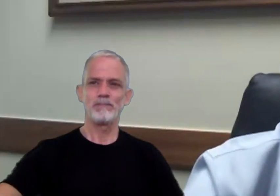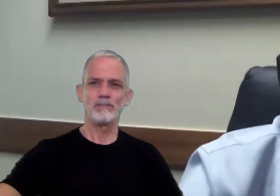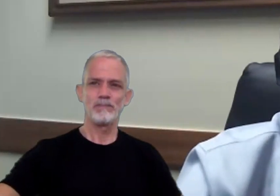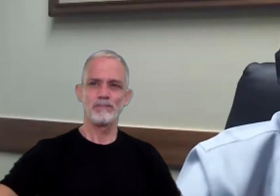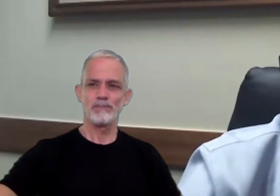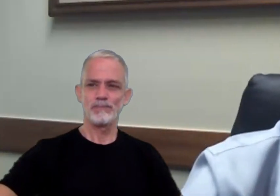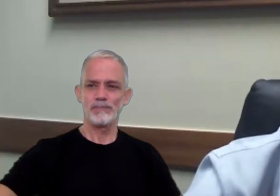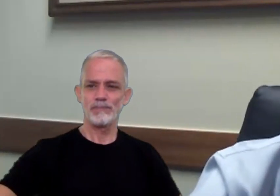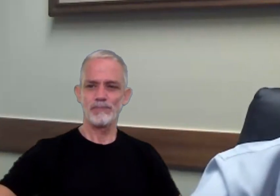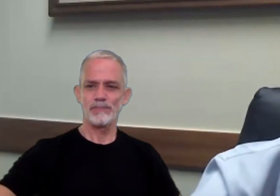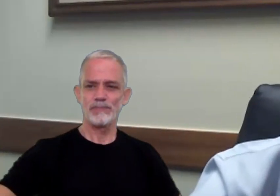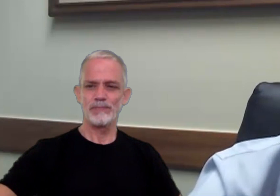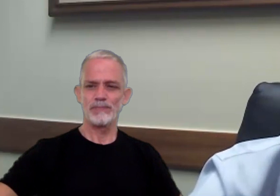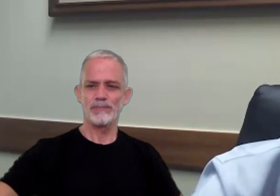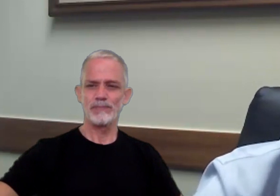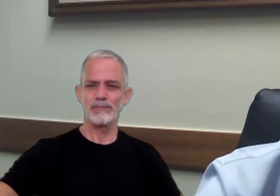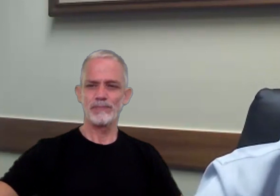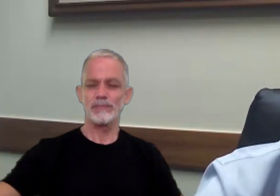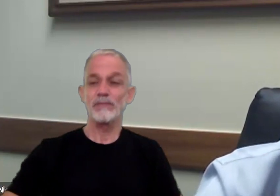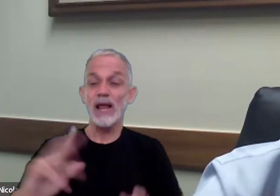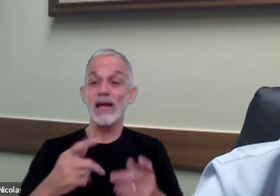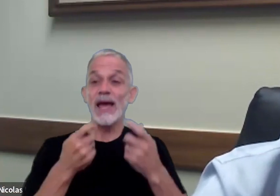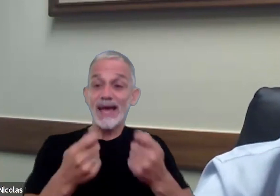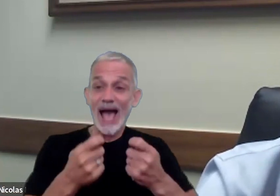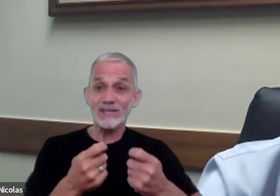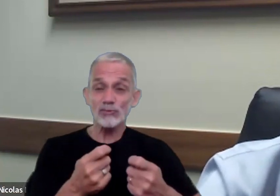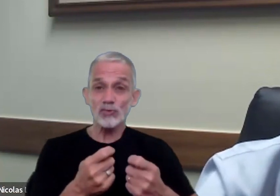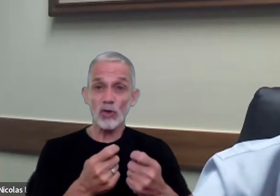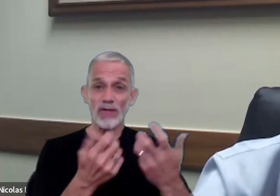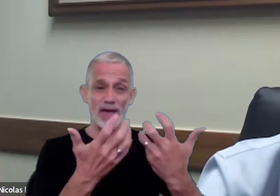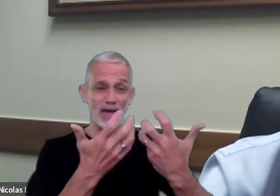si digamos los gastos de reestructuración